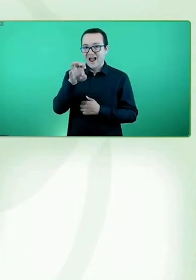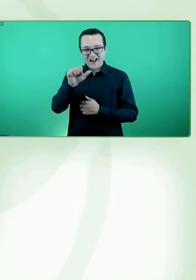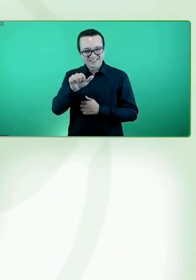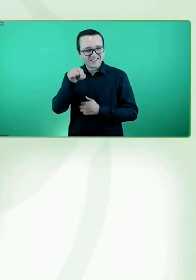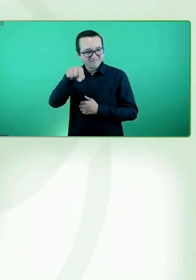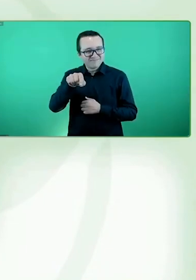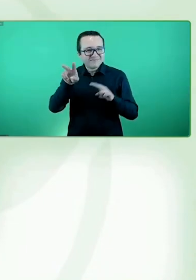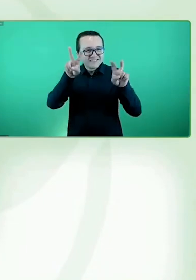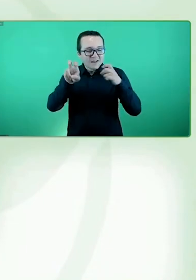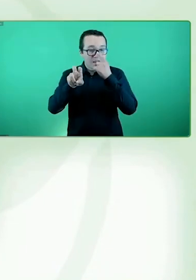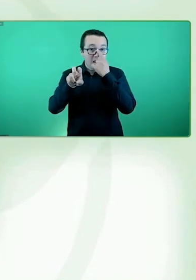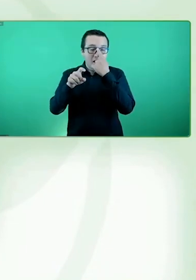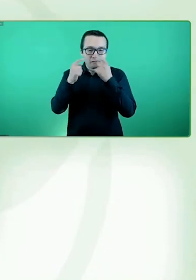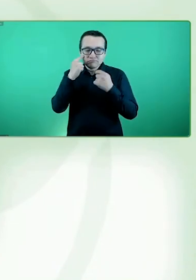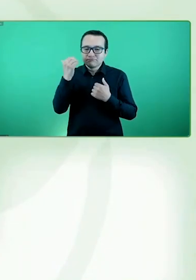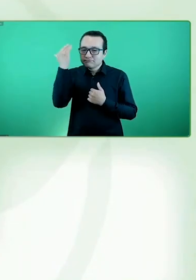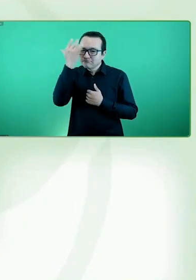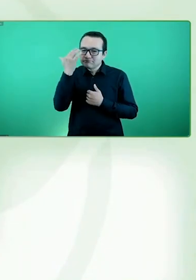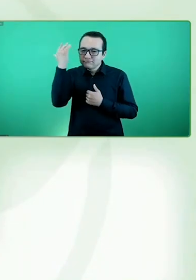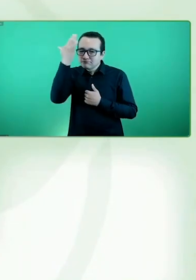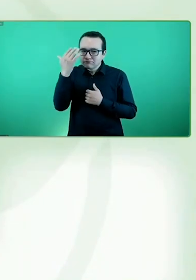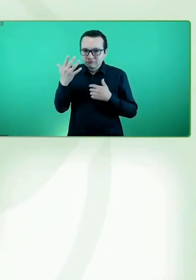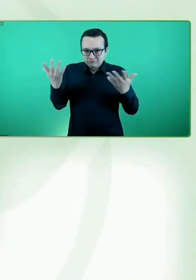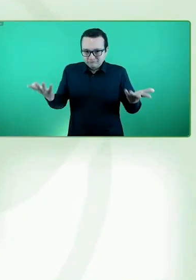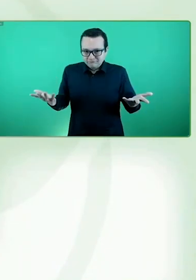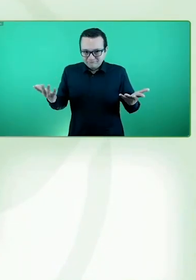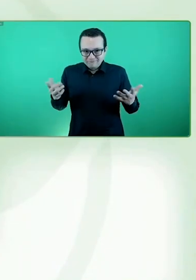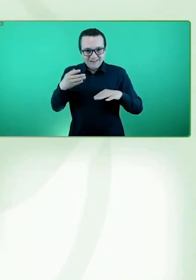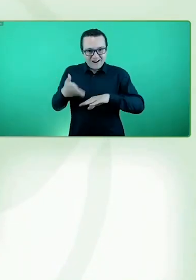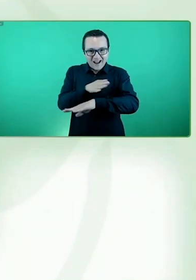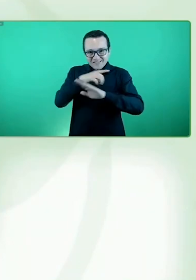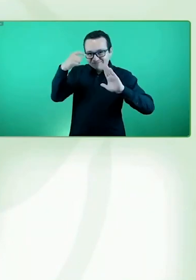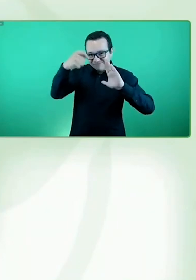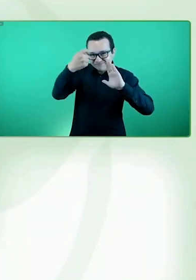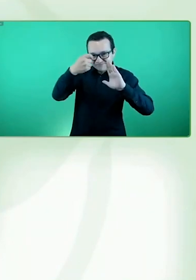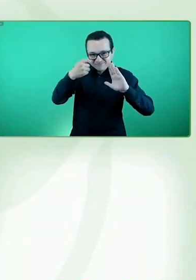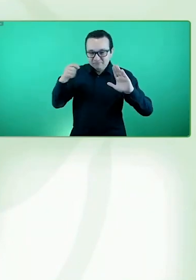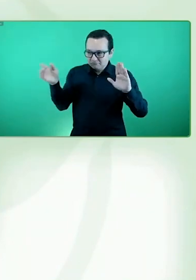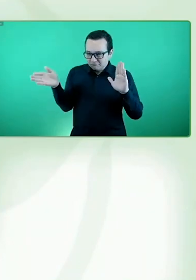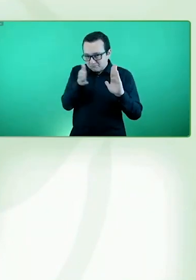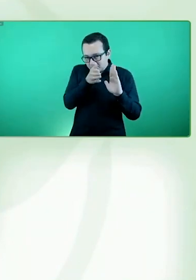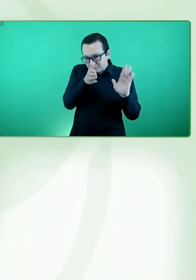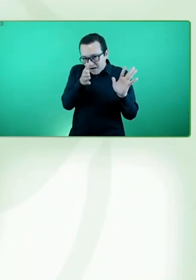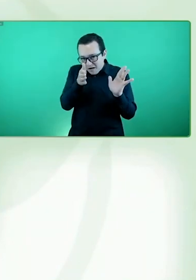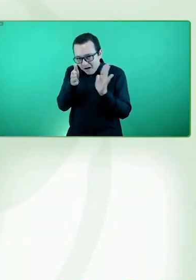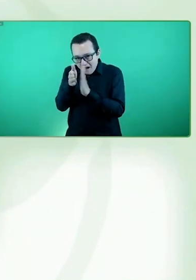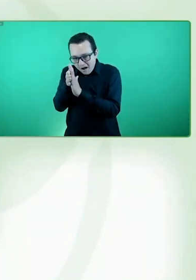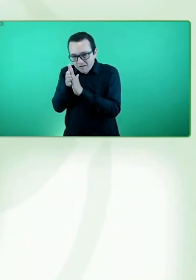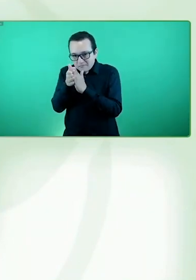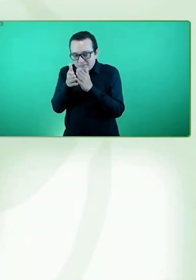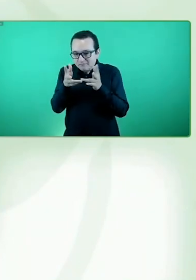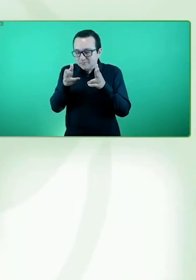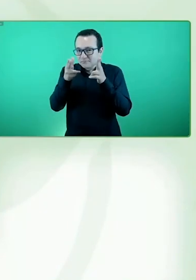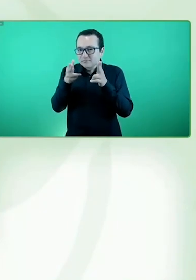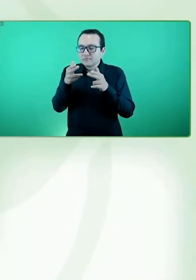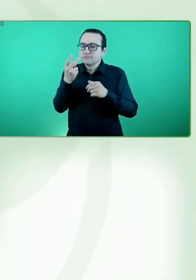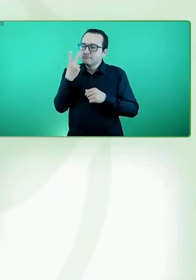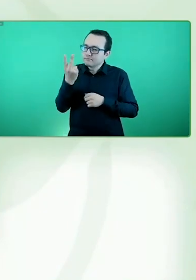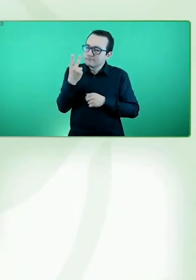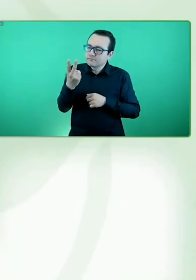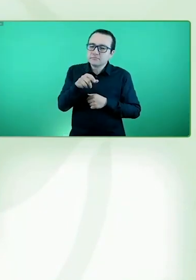en cuanto a las barreras que las personas con discapacidad podemos encontrar en diferentes entornos, a esto que tanto Carola como Nacha